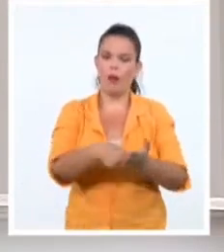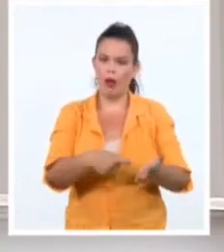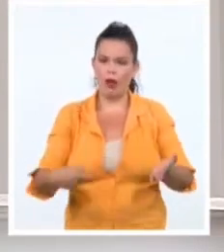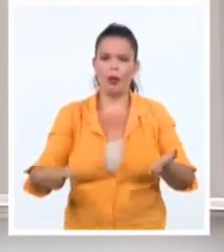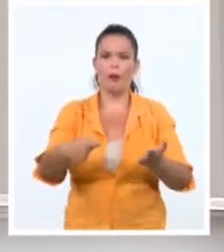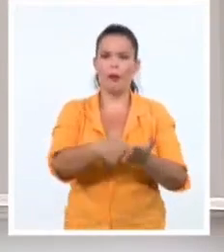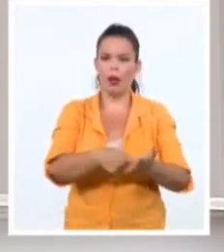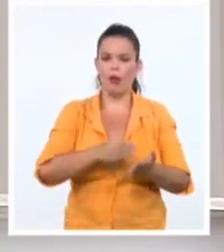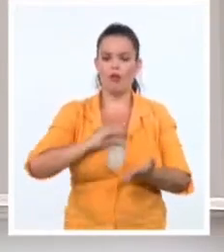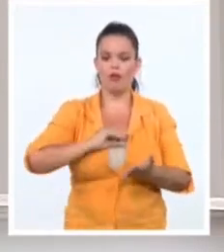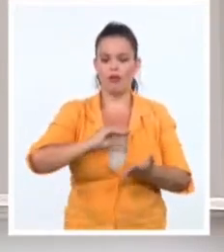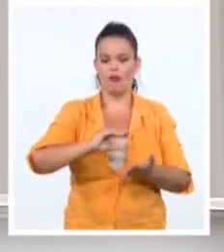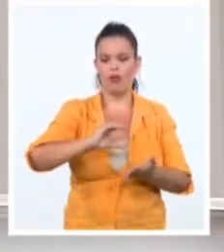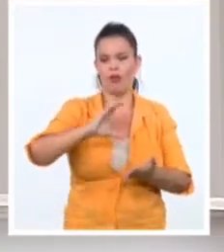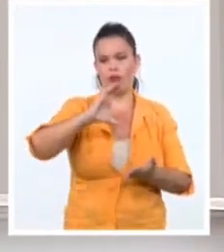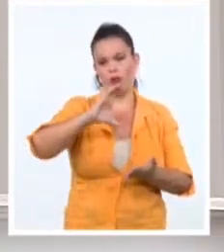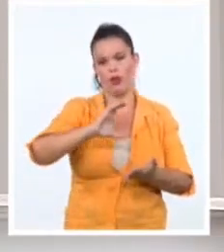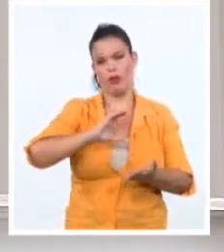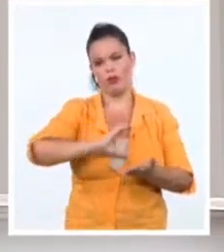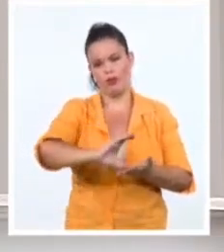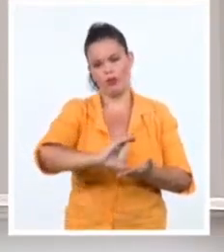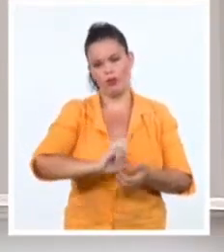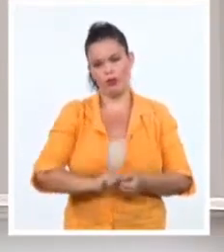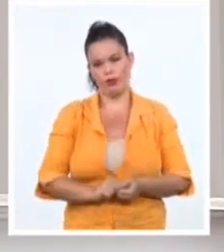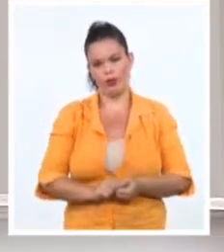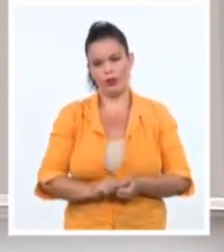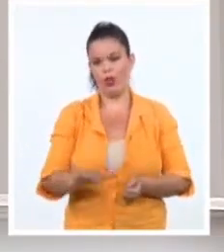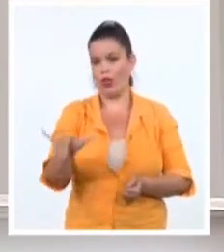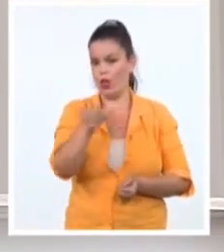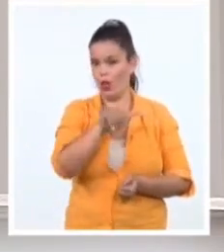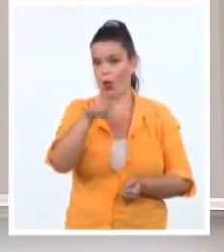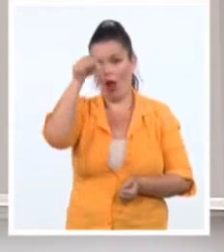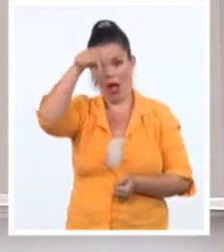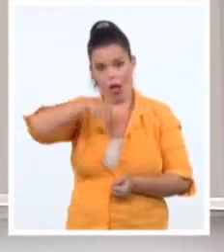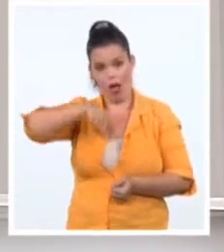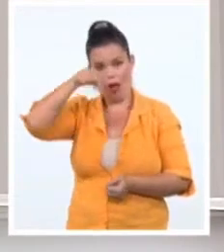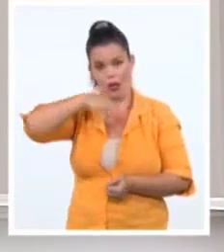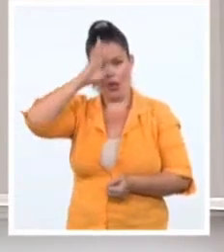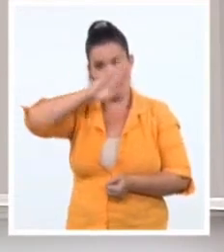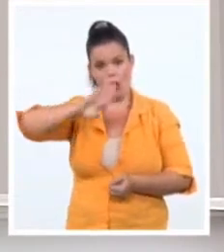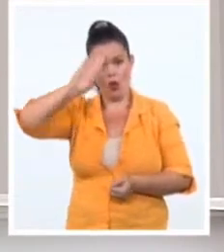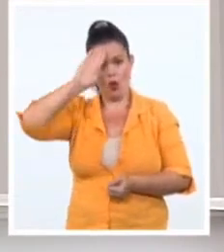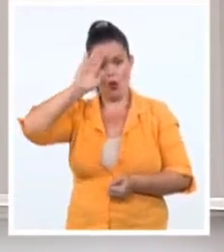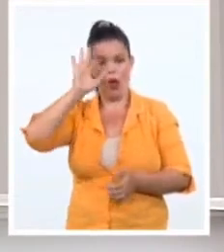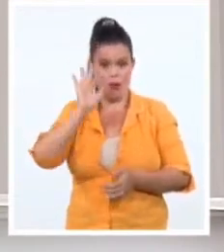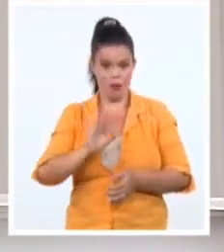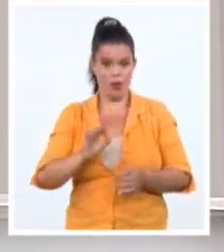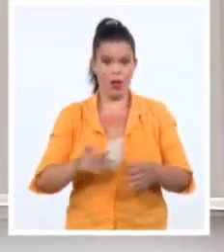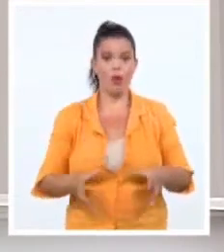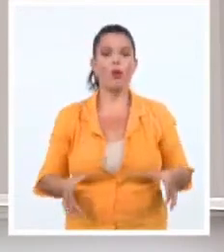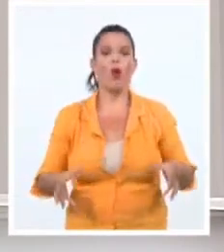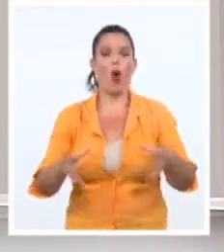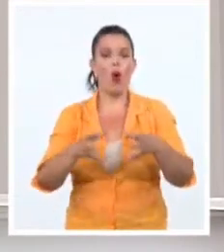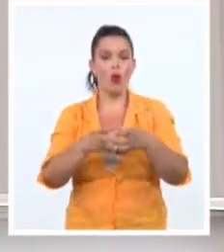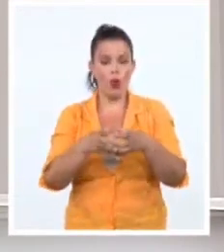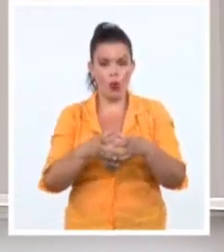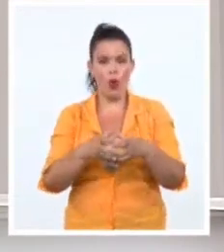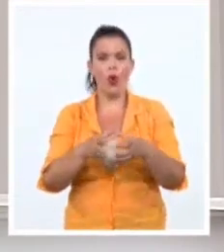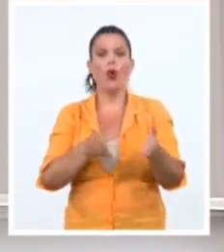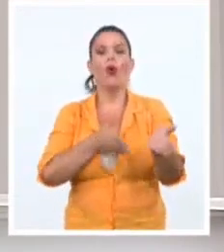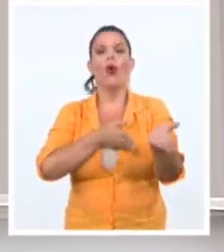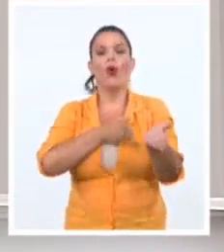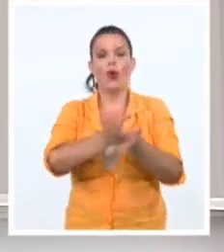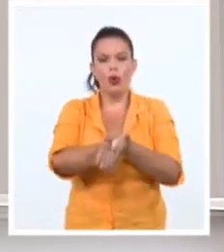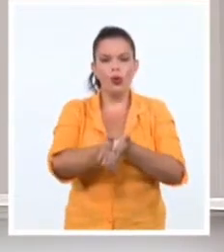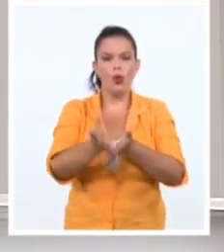Y también desde Cuba estas organizaciones se